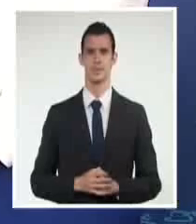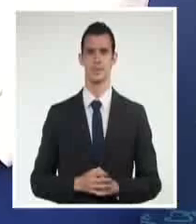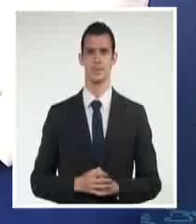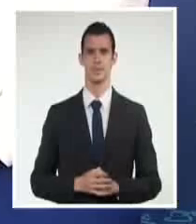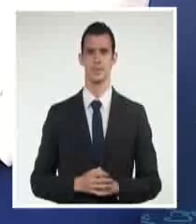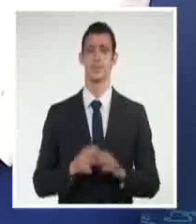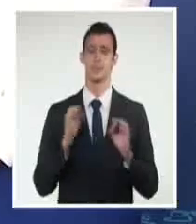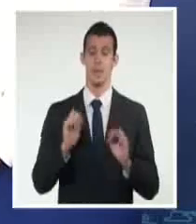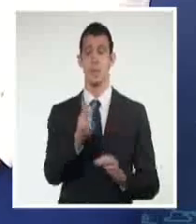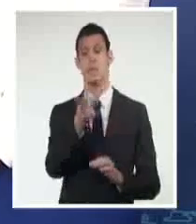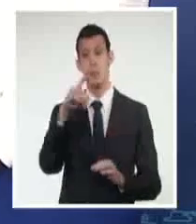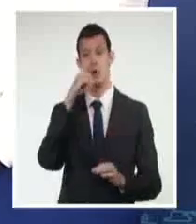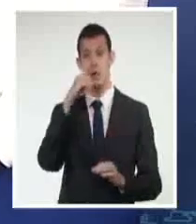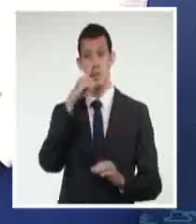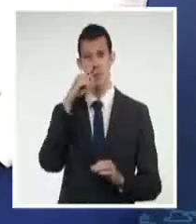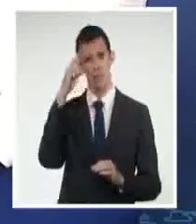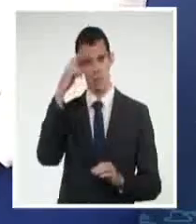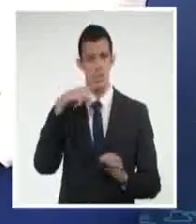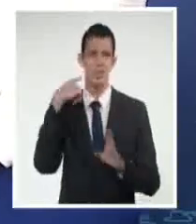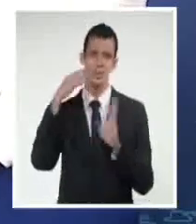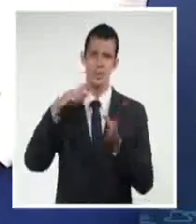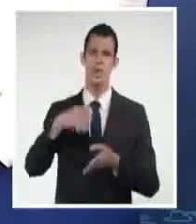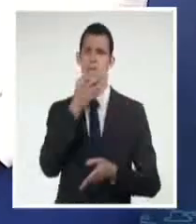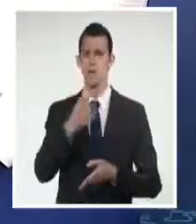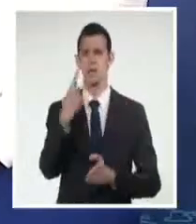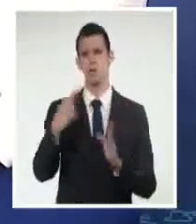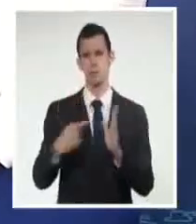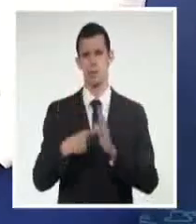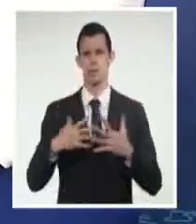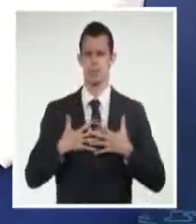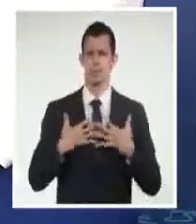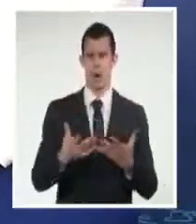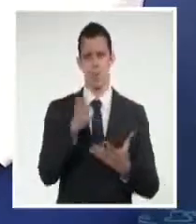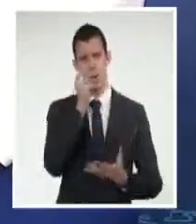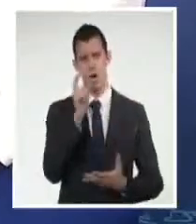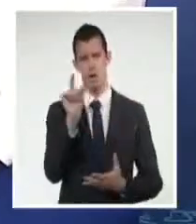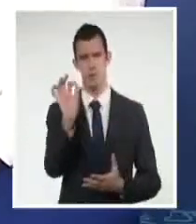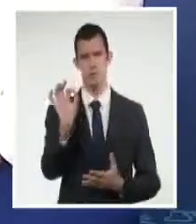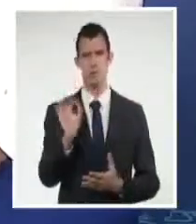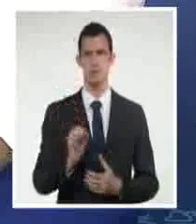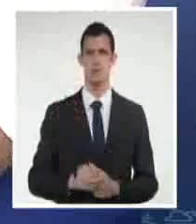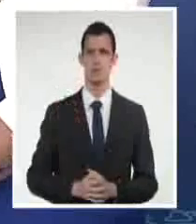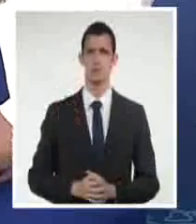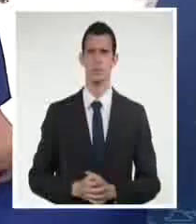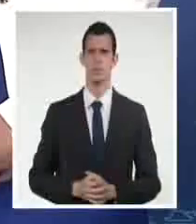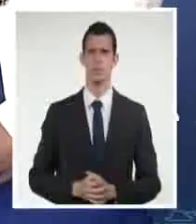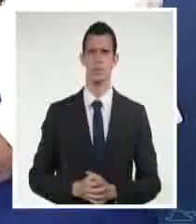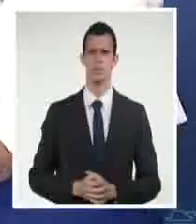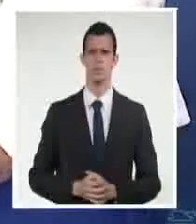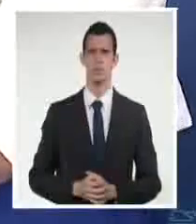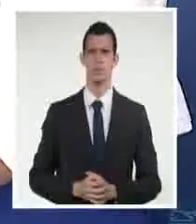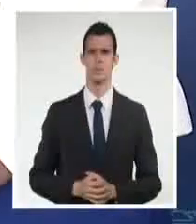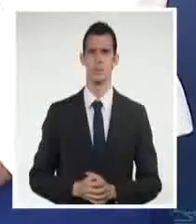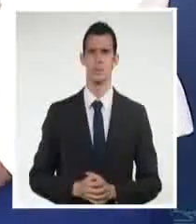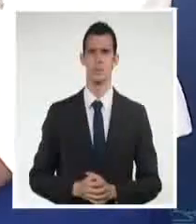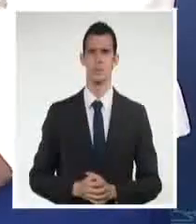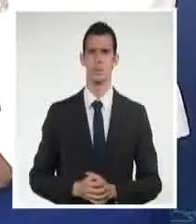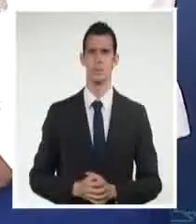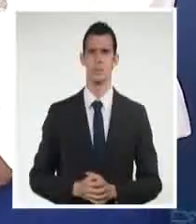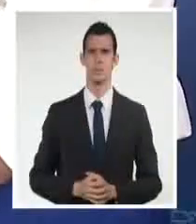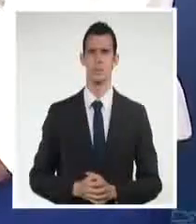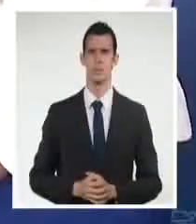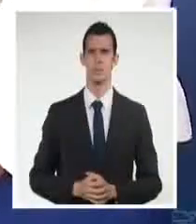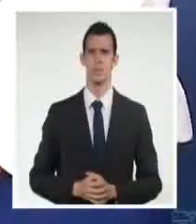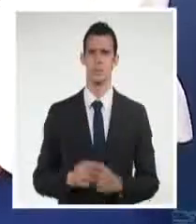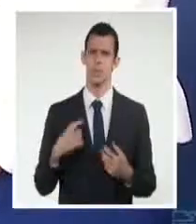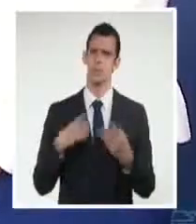inmortalidad, dedico este homenaje a él también. Y por eso reitero, como tantas veces en tribuna